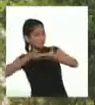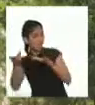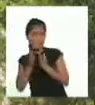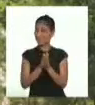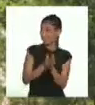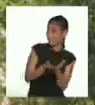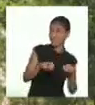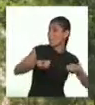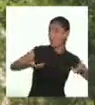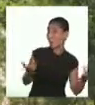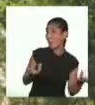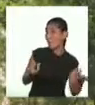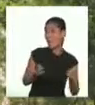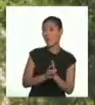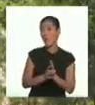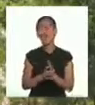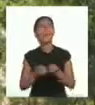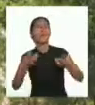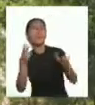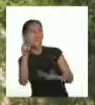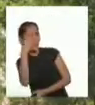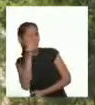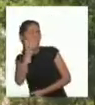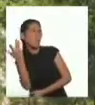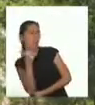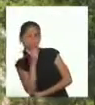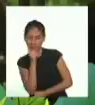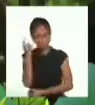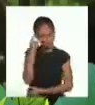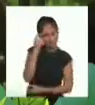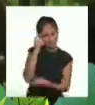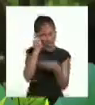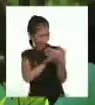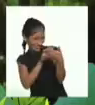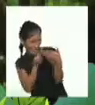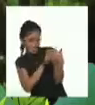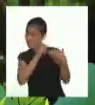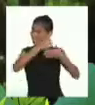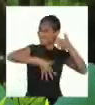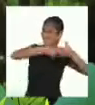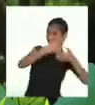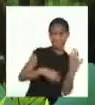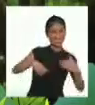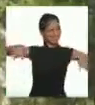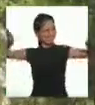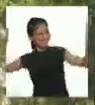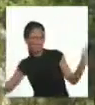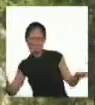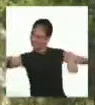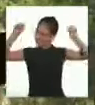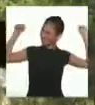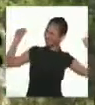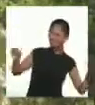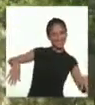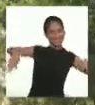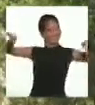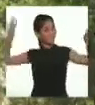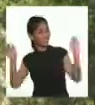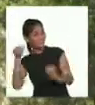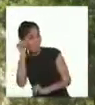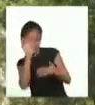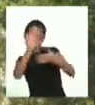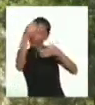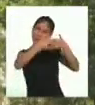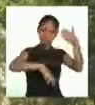compartido. ¿Cómo podrías darte cuenta de esto? ¡Revisando mi texto! ¡Claro! ¡Claro!